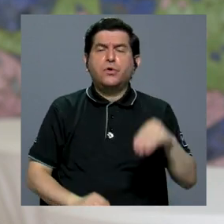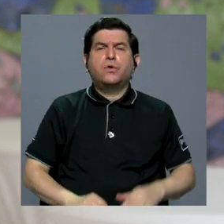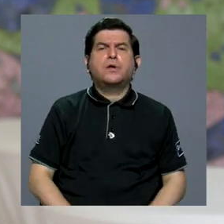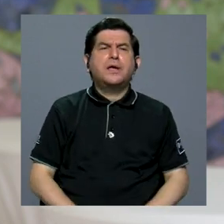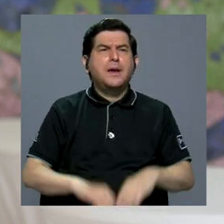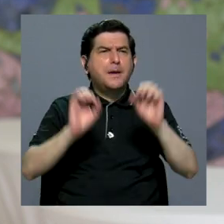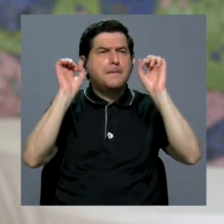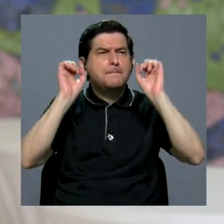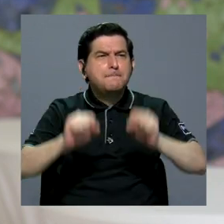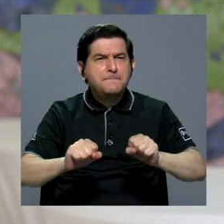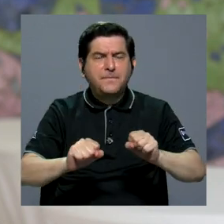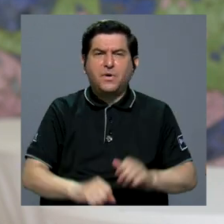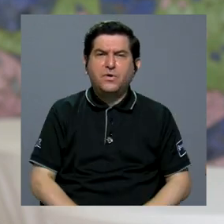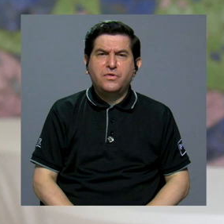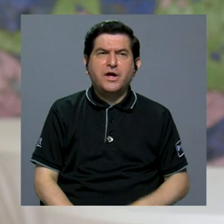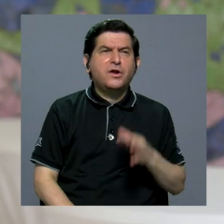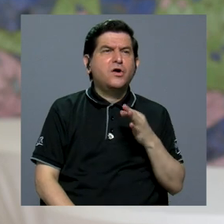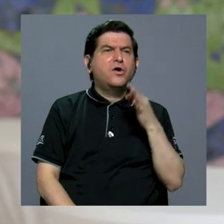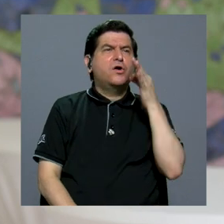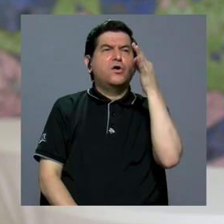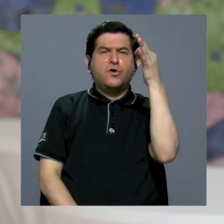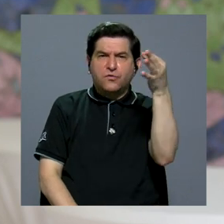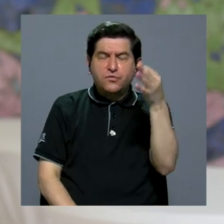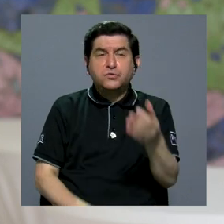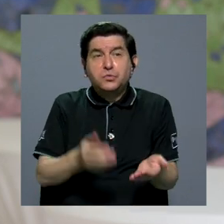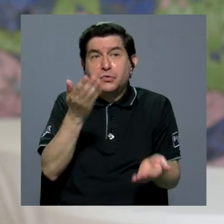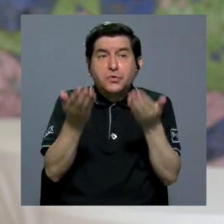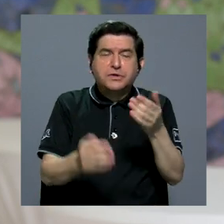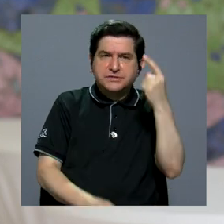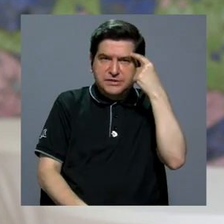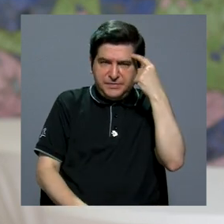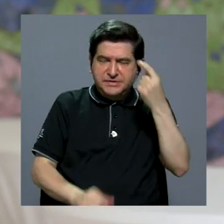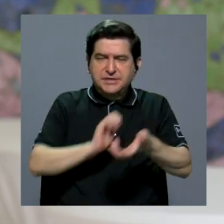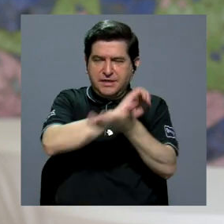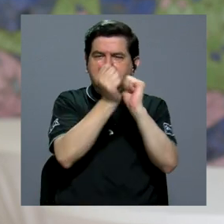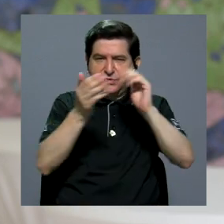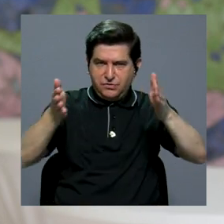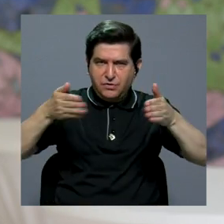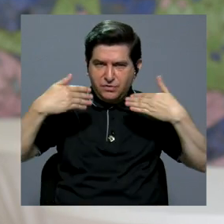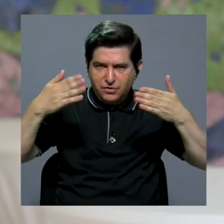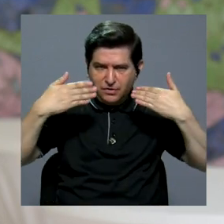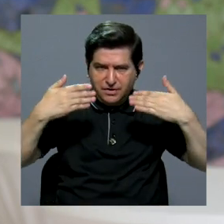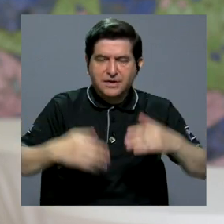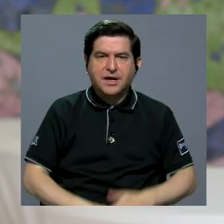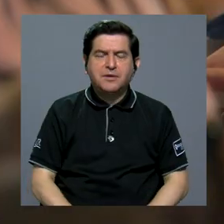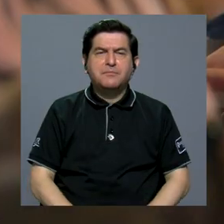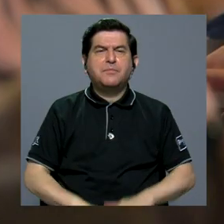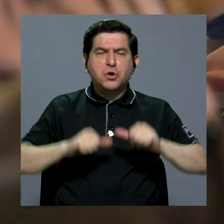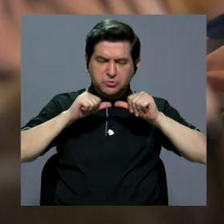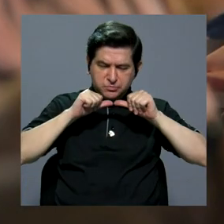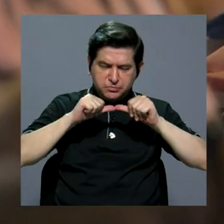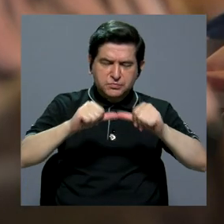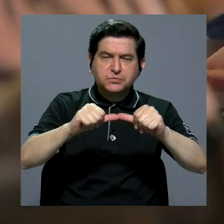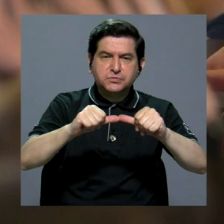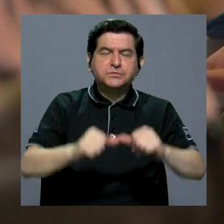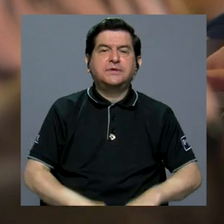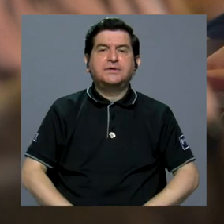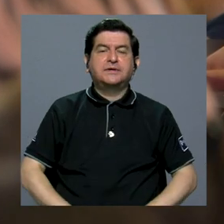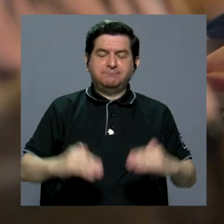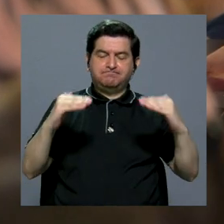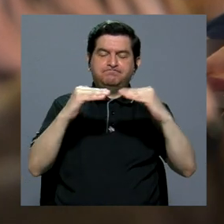sería un futuro, digamos, de cara al cambio climático más sostenible, más